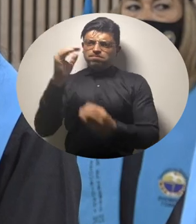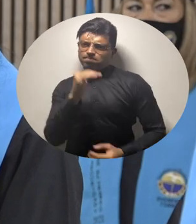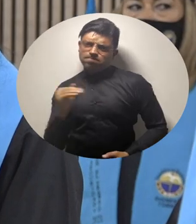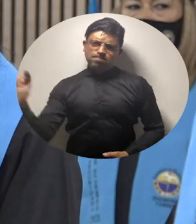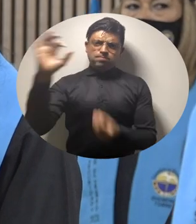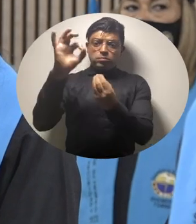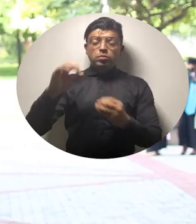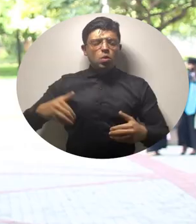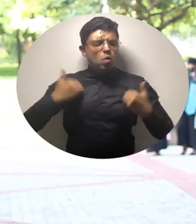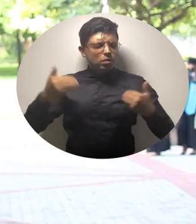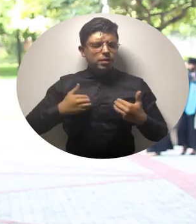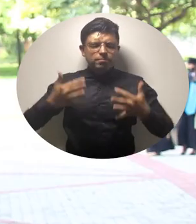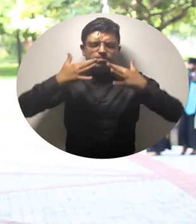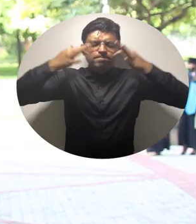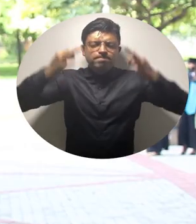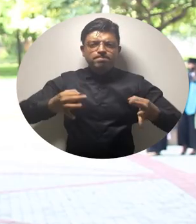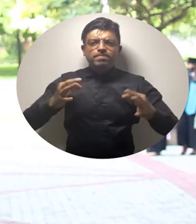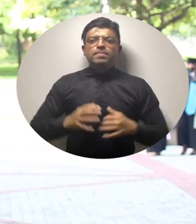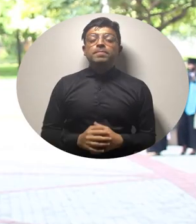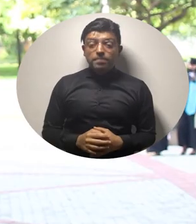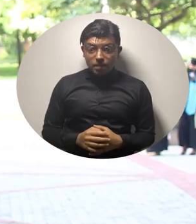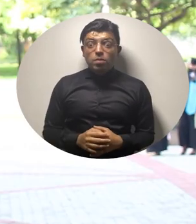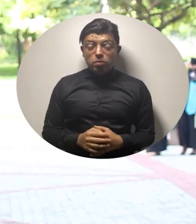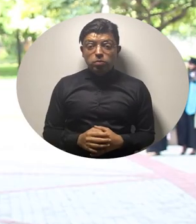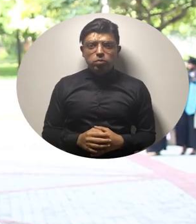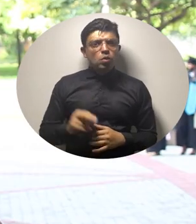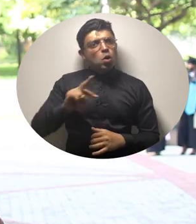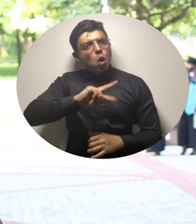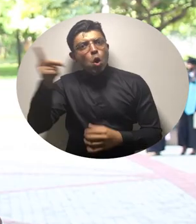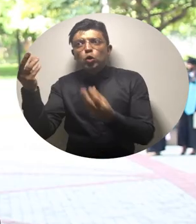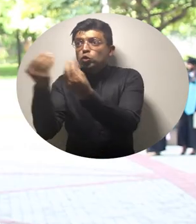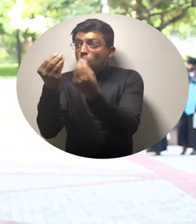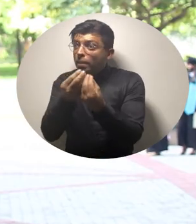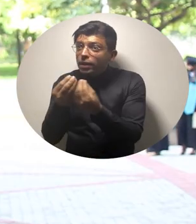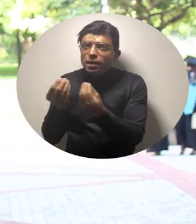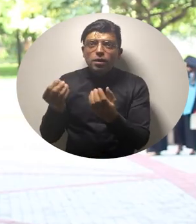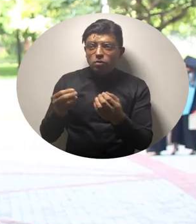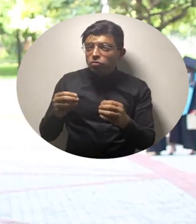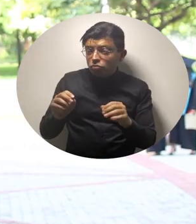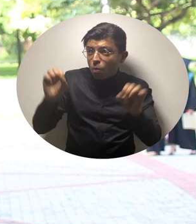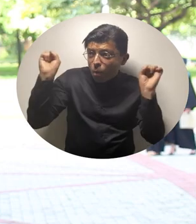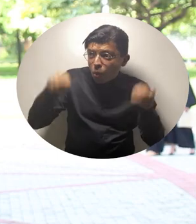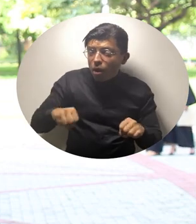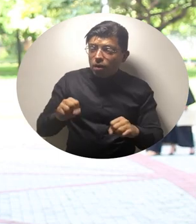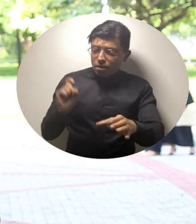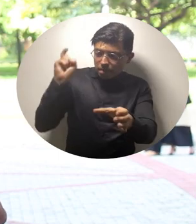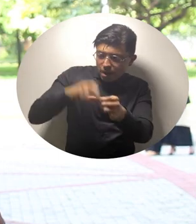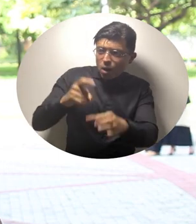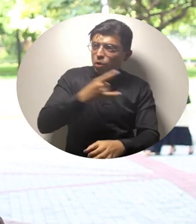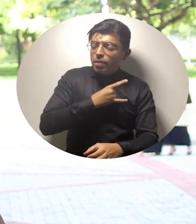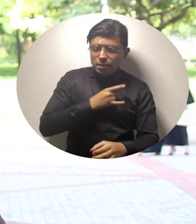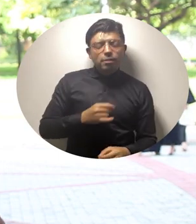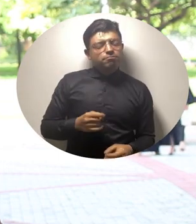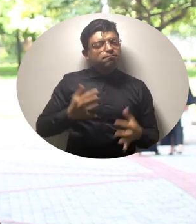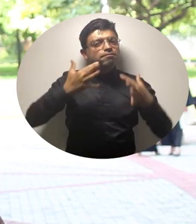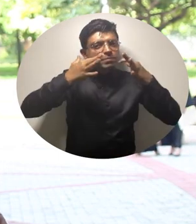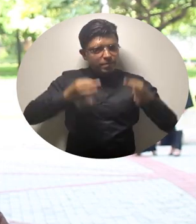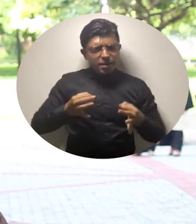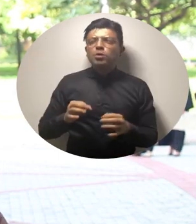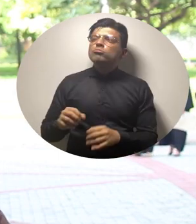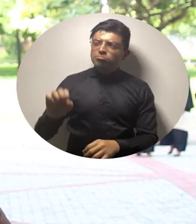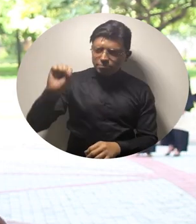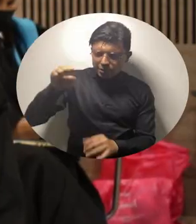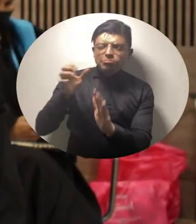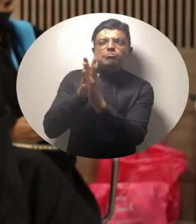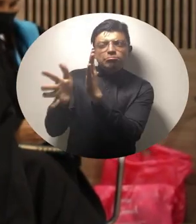calidad, súper contento, la verdad que en la medida que mis otros compañeros tengan la posibilidad de ingresar a esta universidad, créanme que